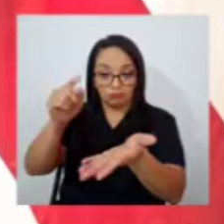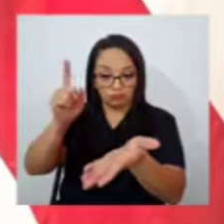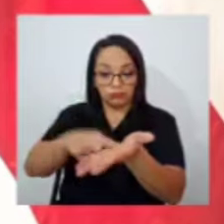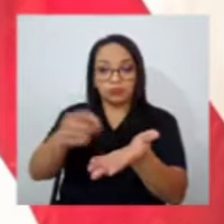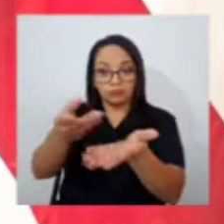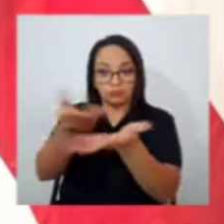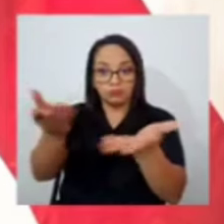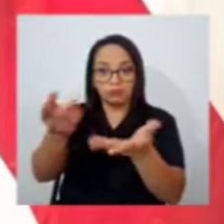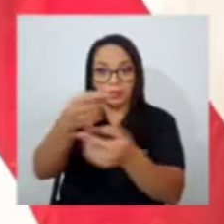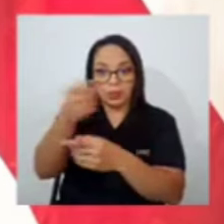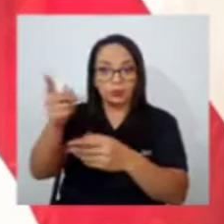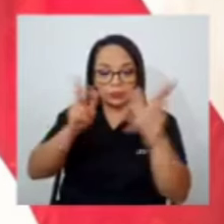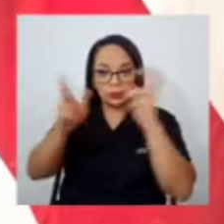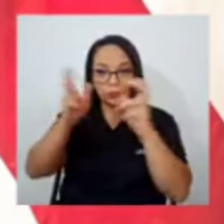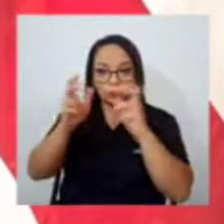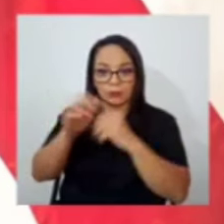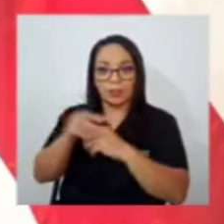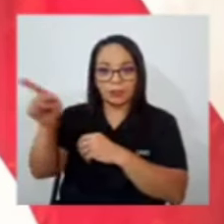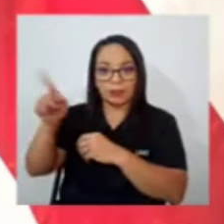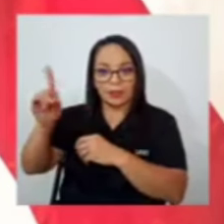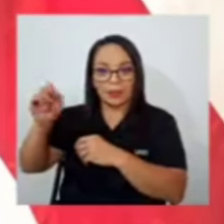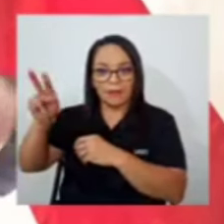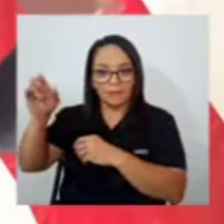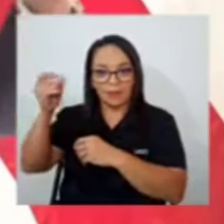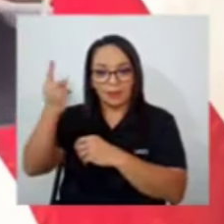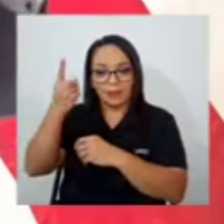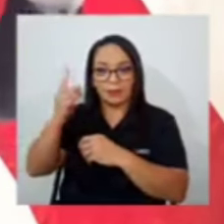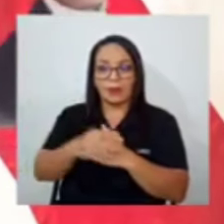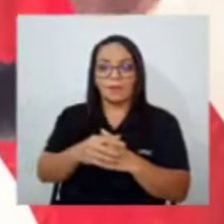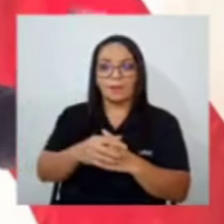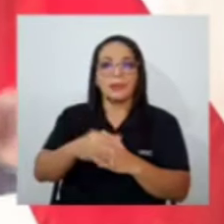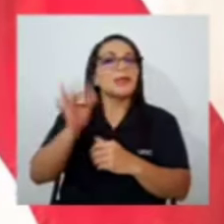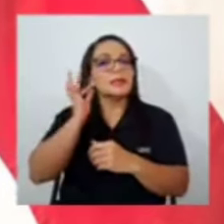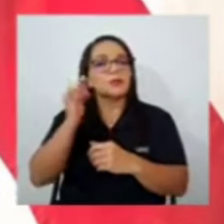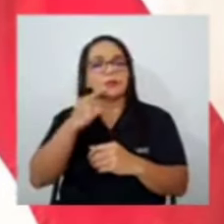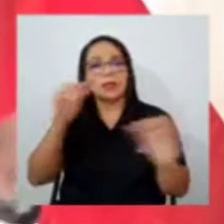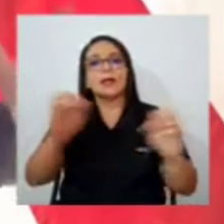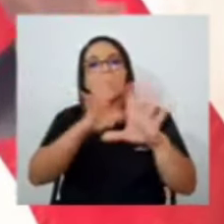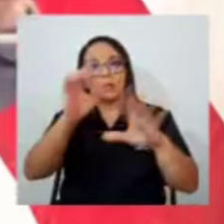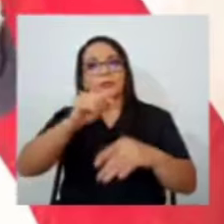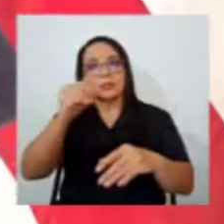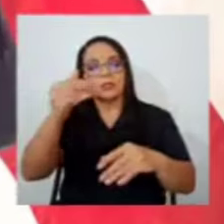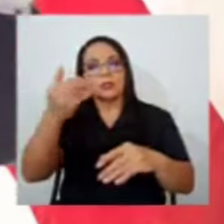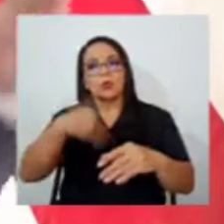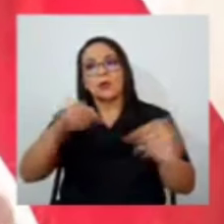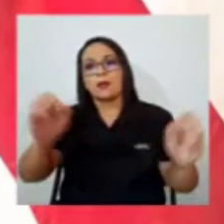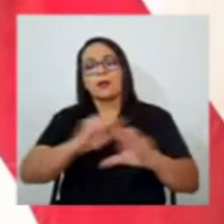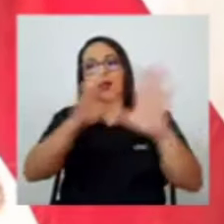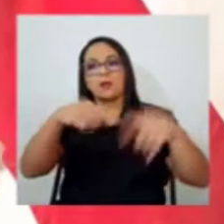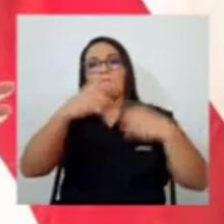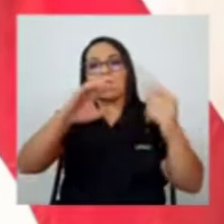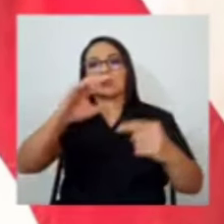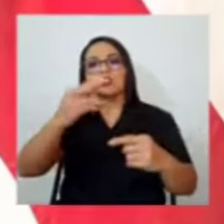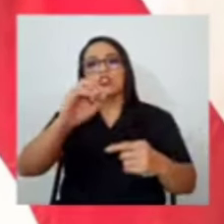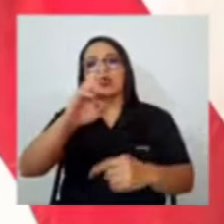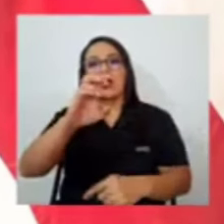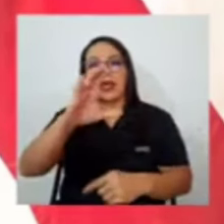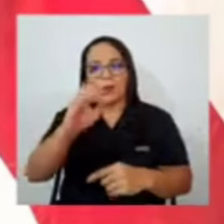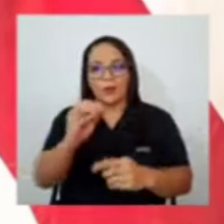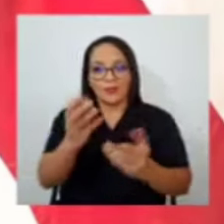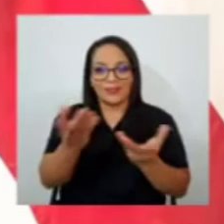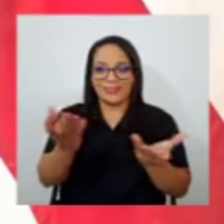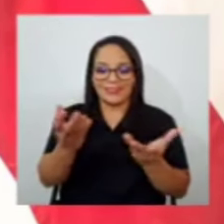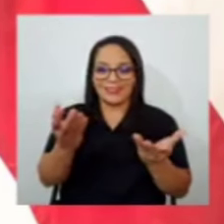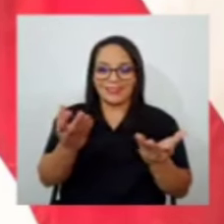corregido en público también y la señora dice si señor por supuesto va choreco entusiasta